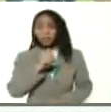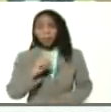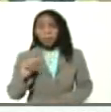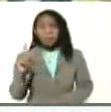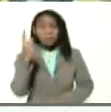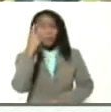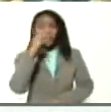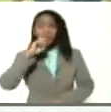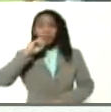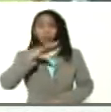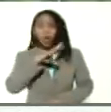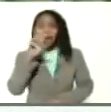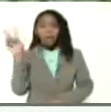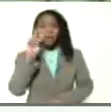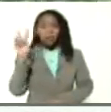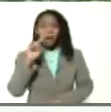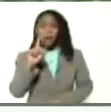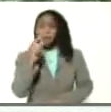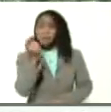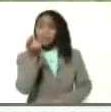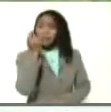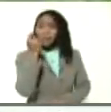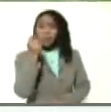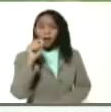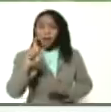Venezuela ni una ley ni una